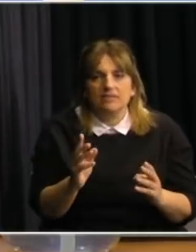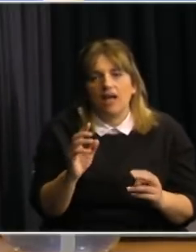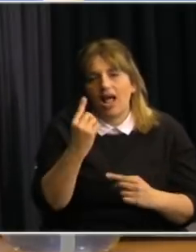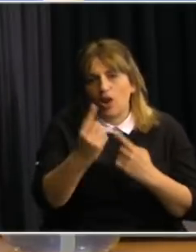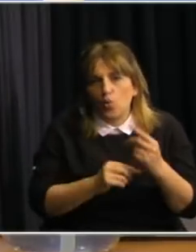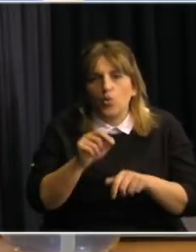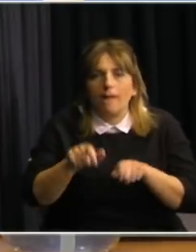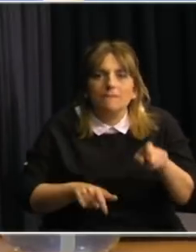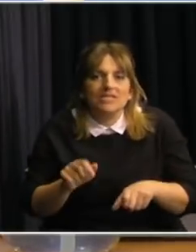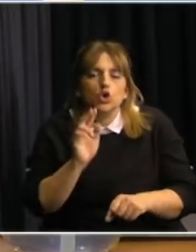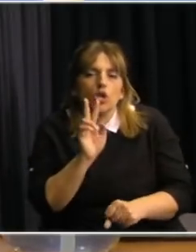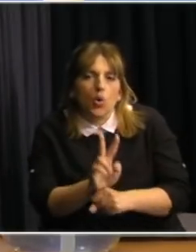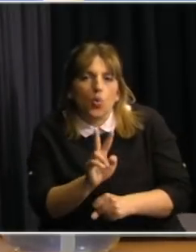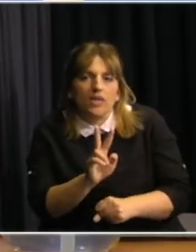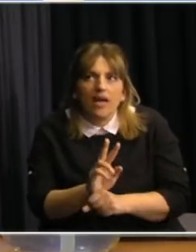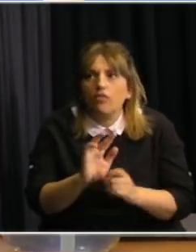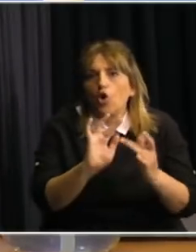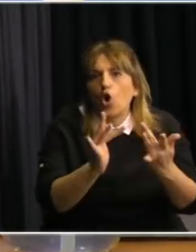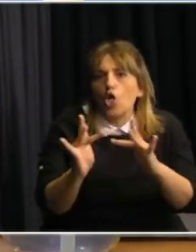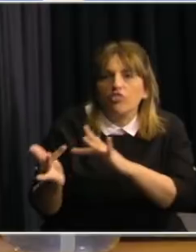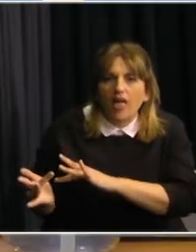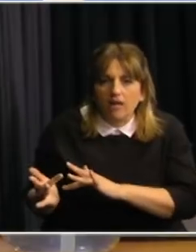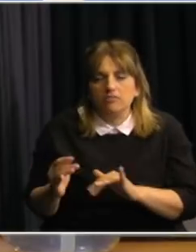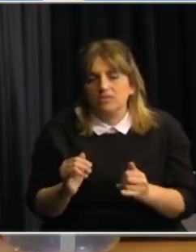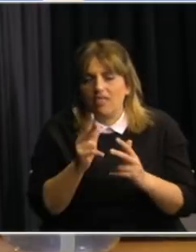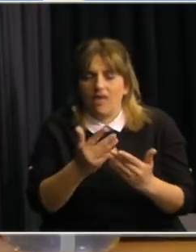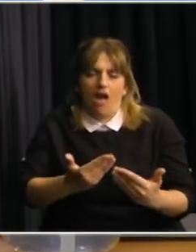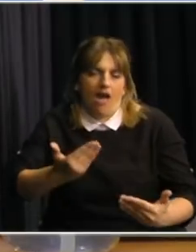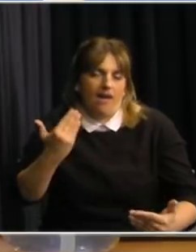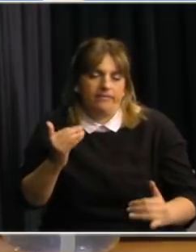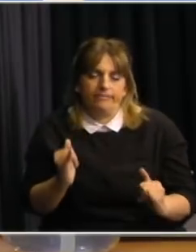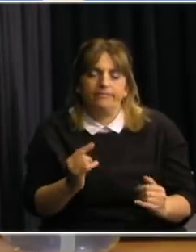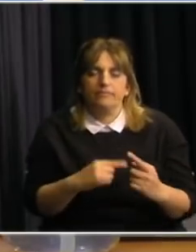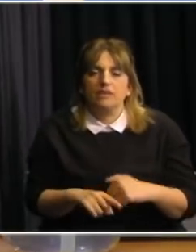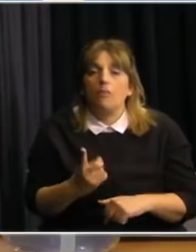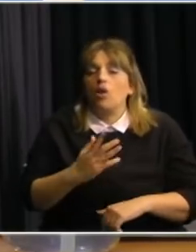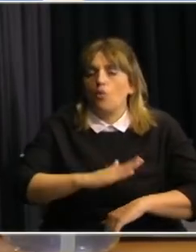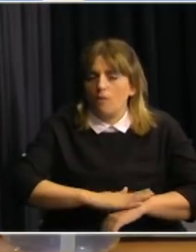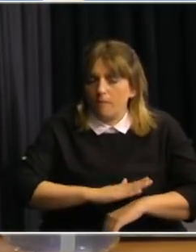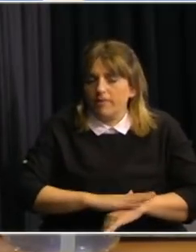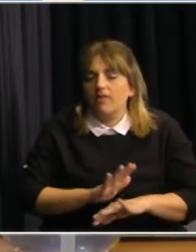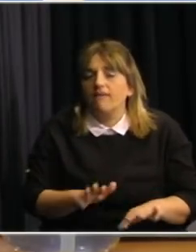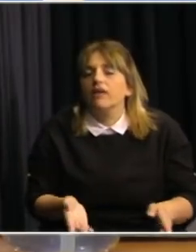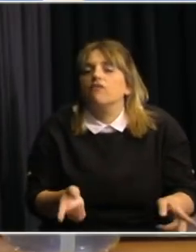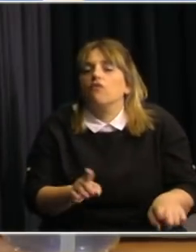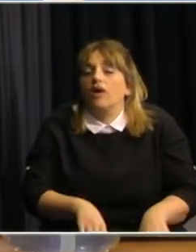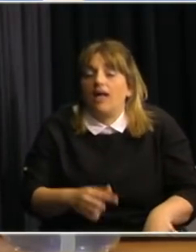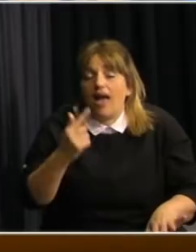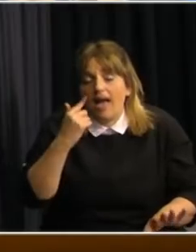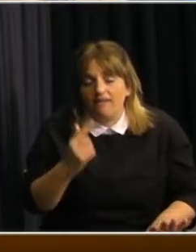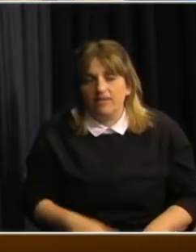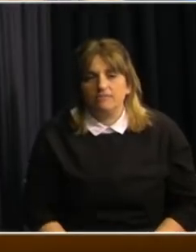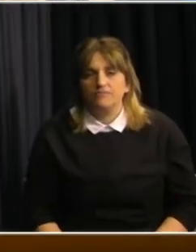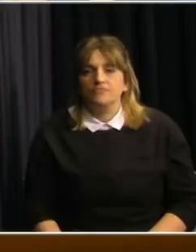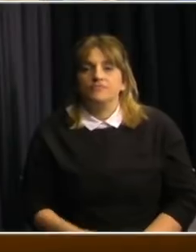cuidando los contactos y todo lo que dijimos antes y que supongo que en algún momento se va a poner en práctica para